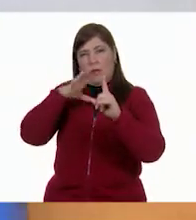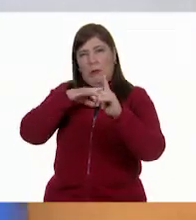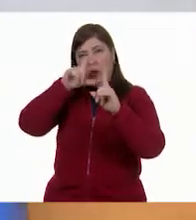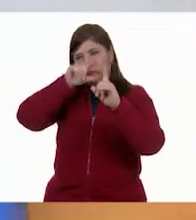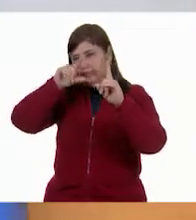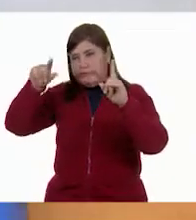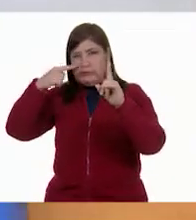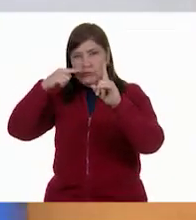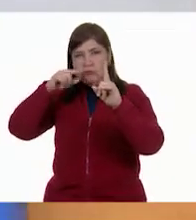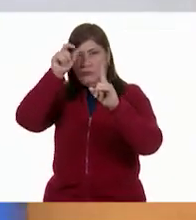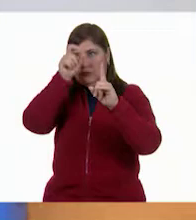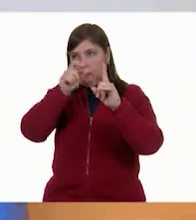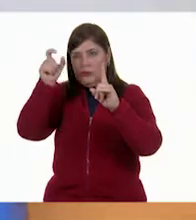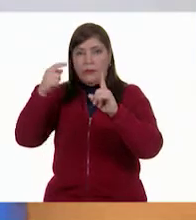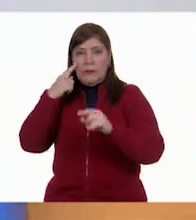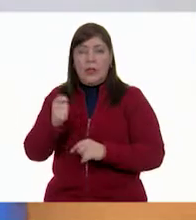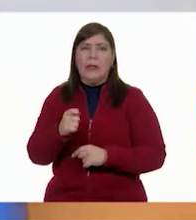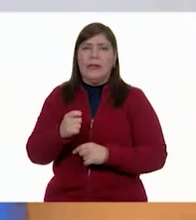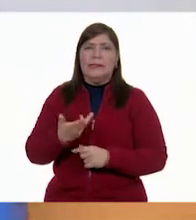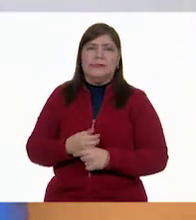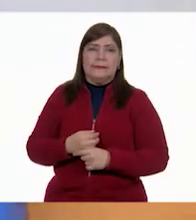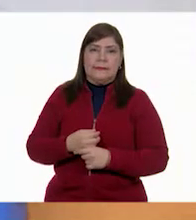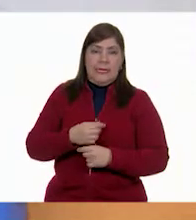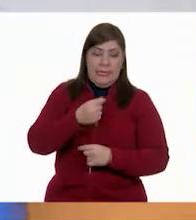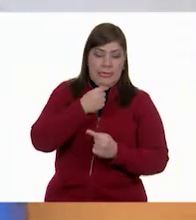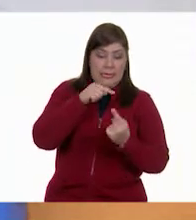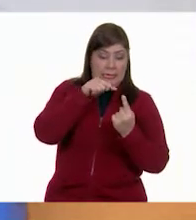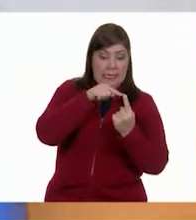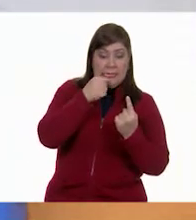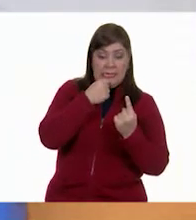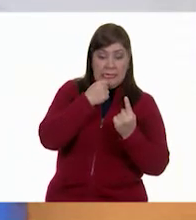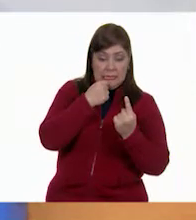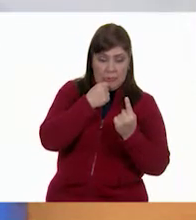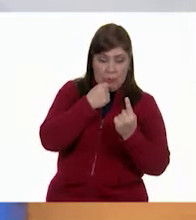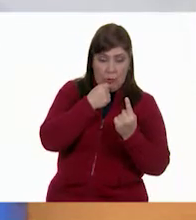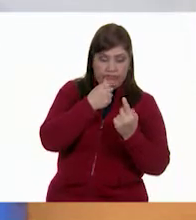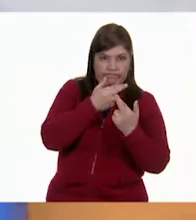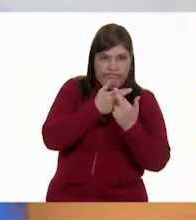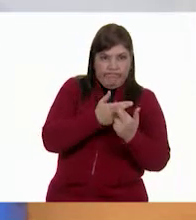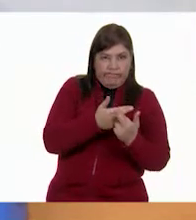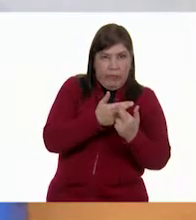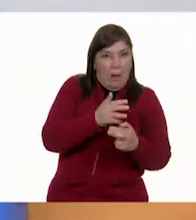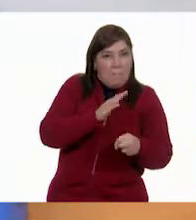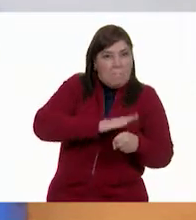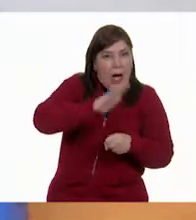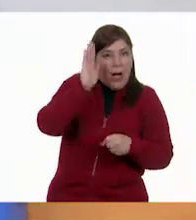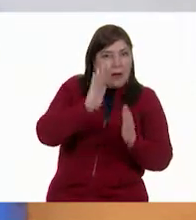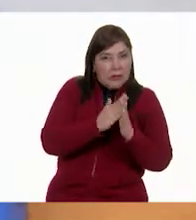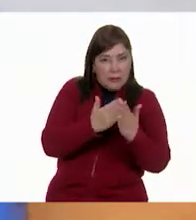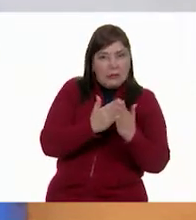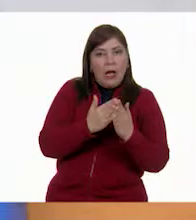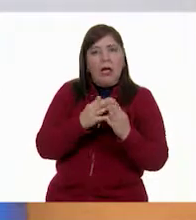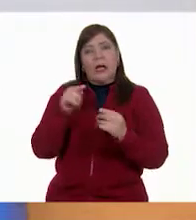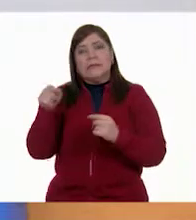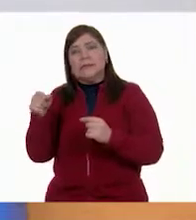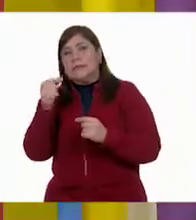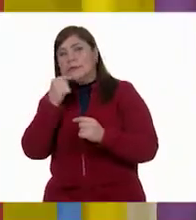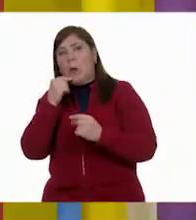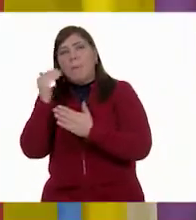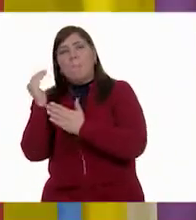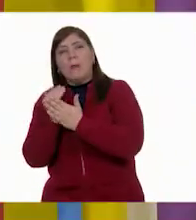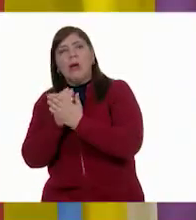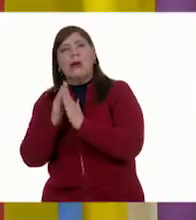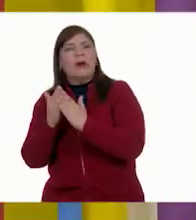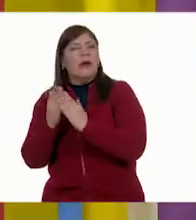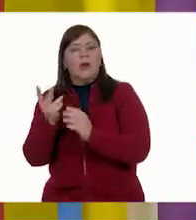la diferencia entre el niño que tiene más libros en su casa y el que tiene menos? La diferencia. Muy bien.